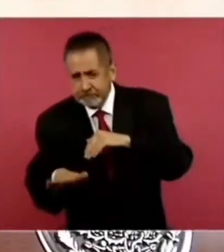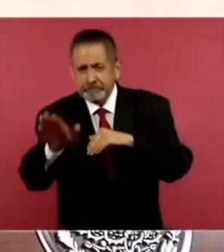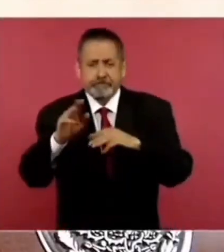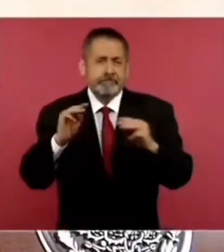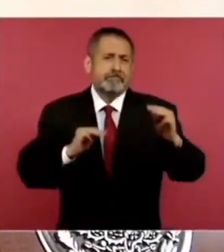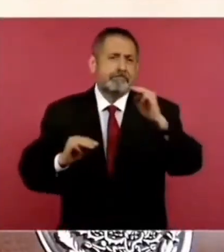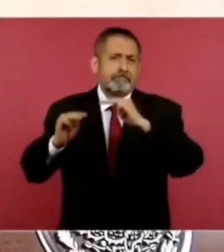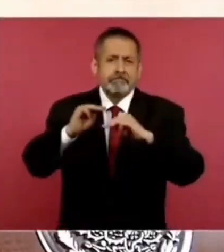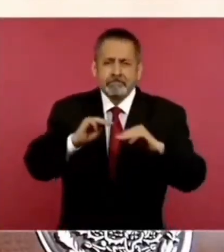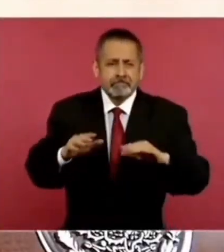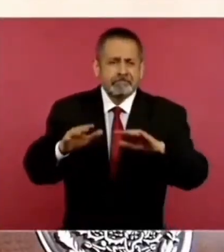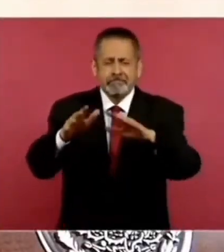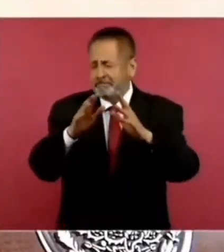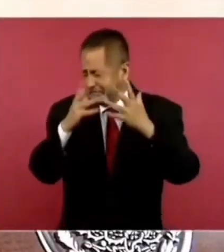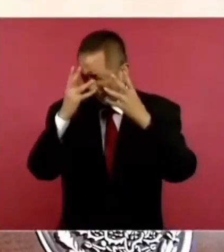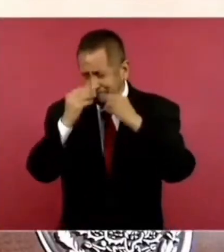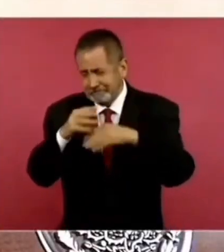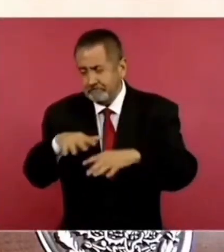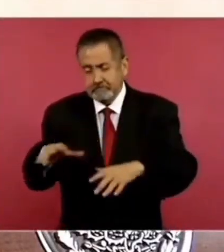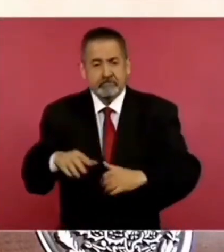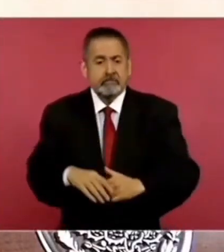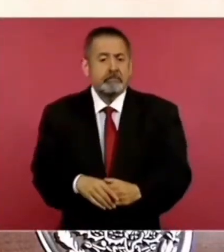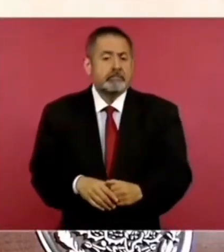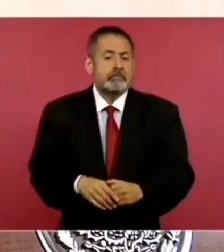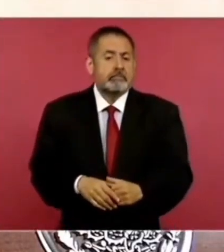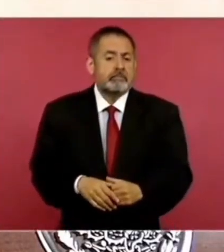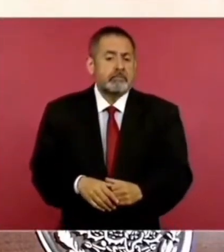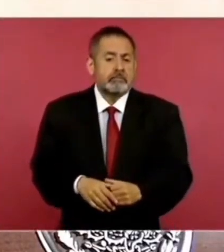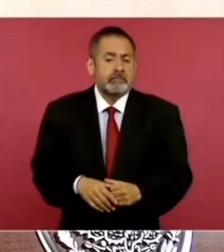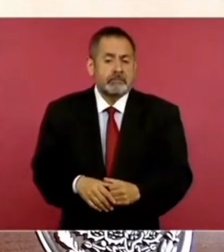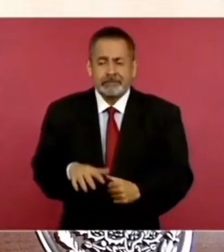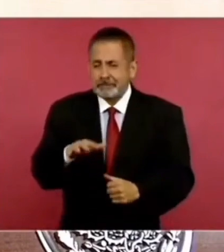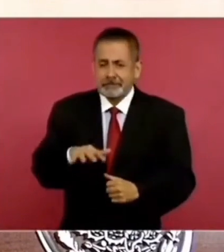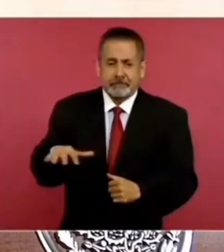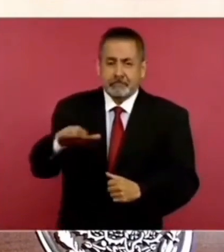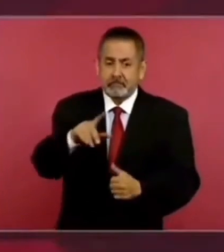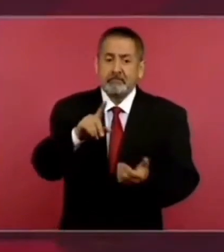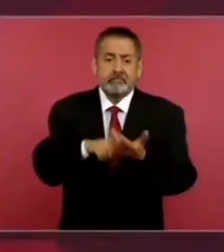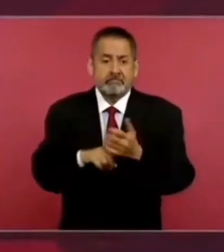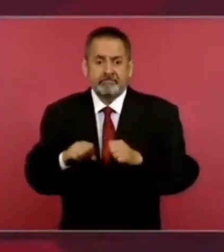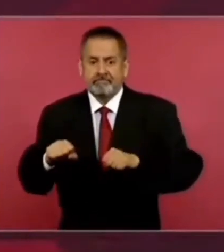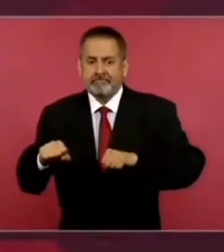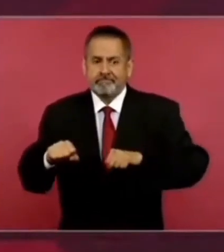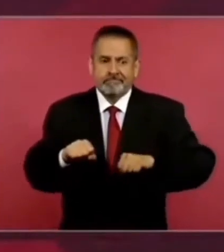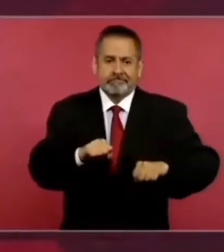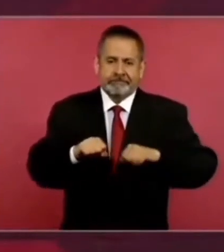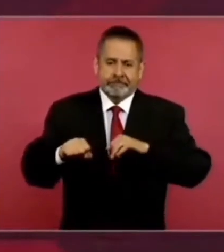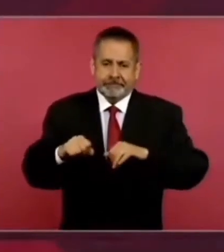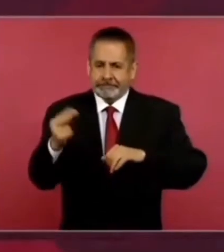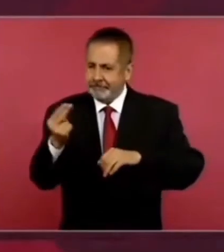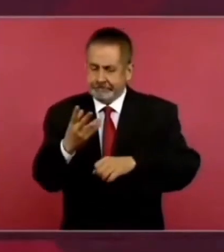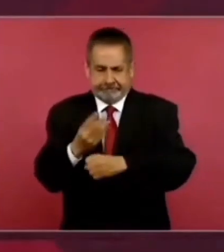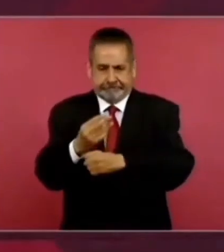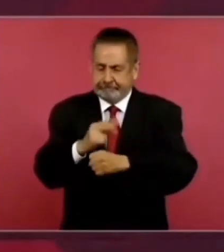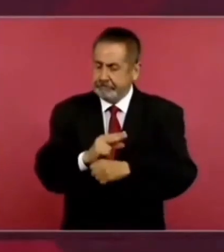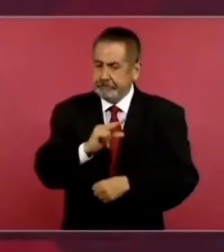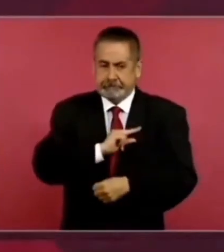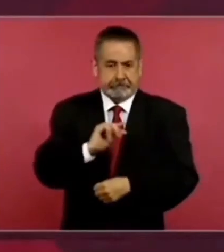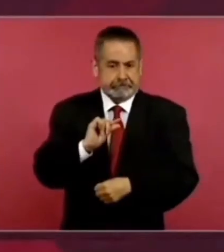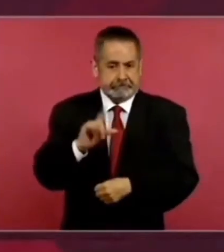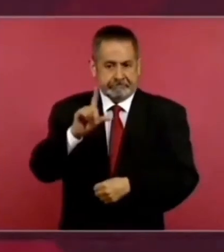cerros. Además, es una zona sísmica que requiere un tratamiento especial